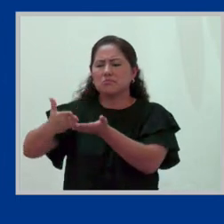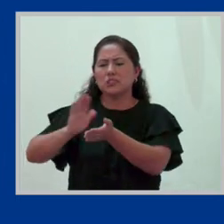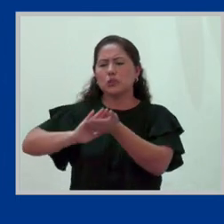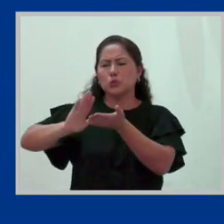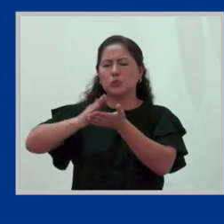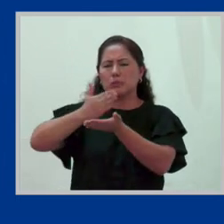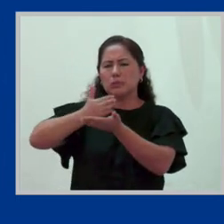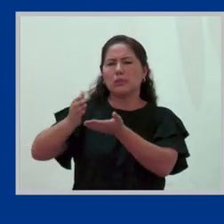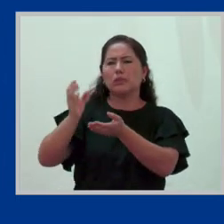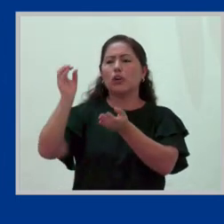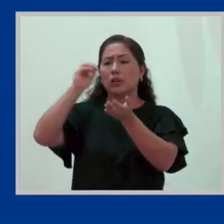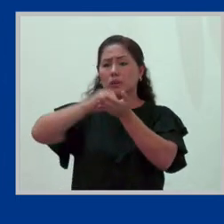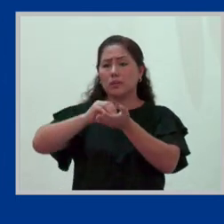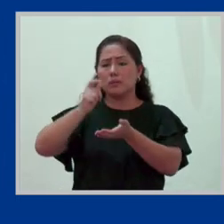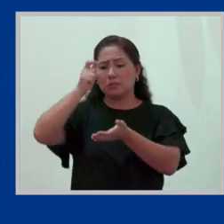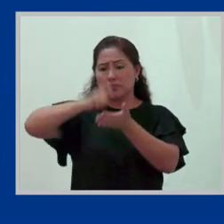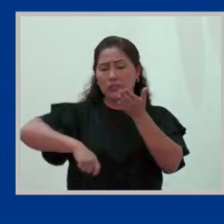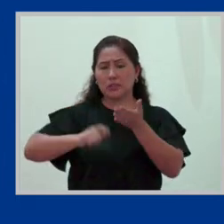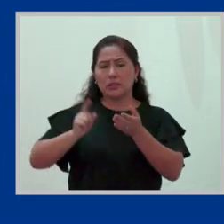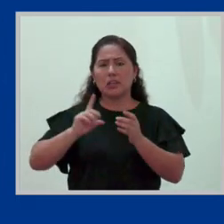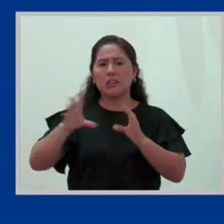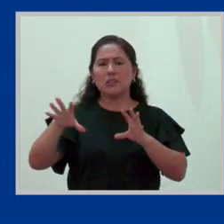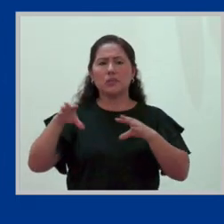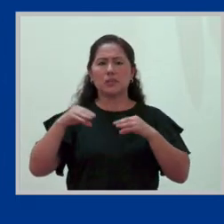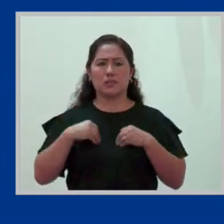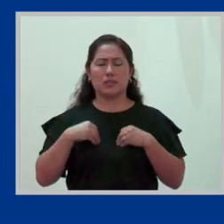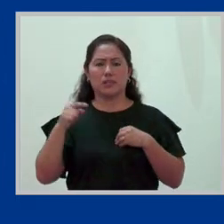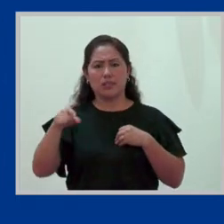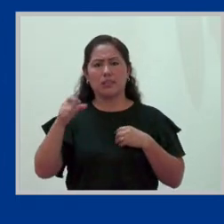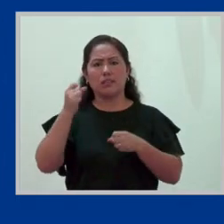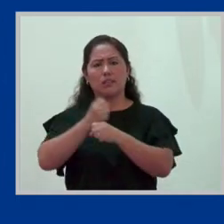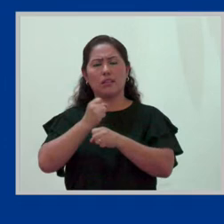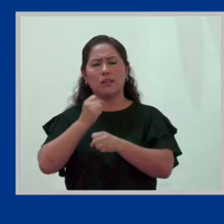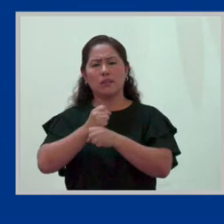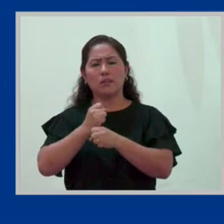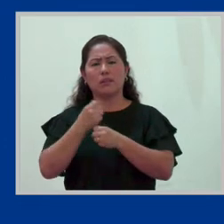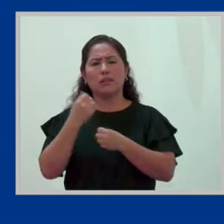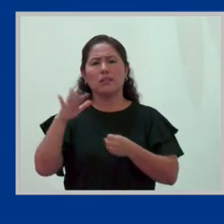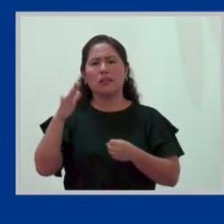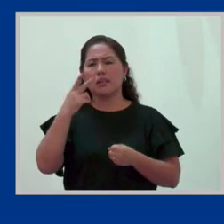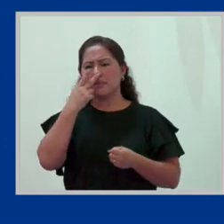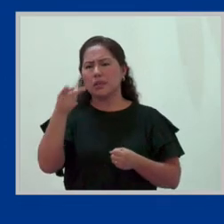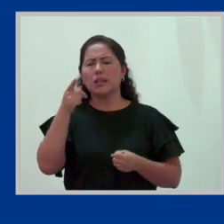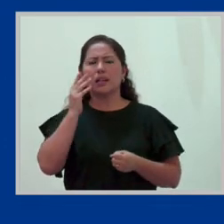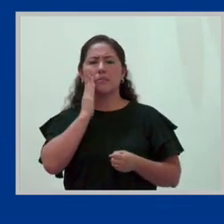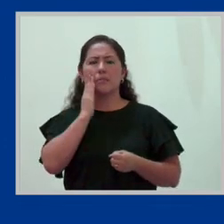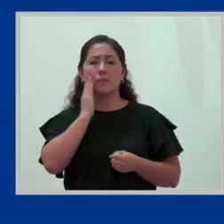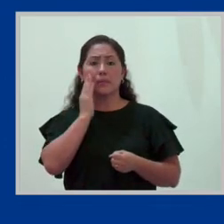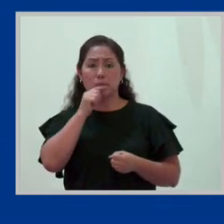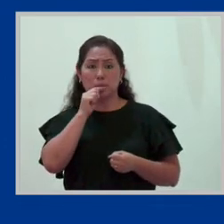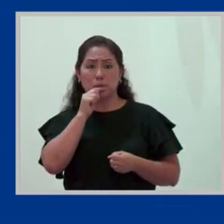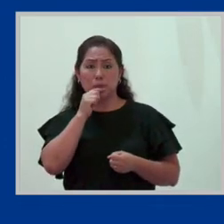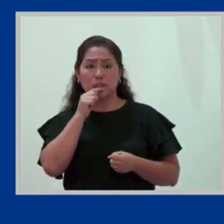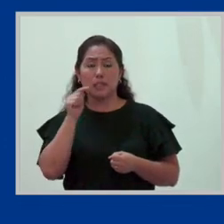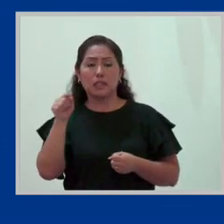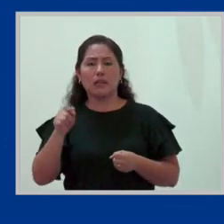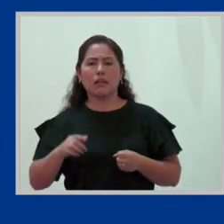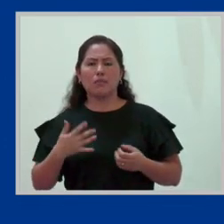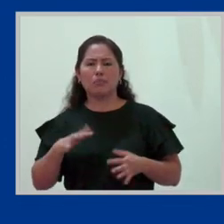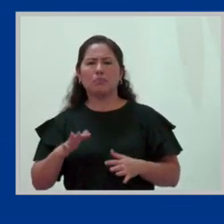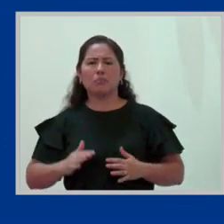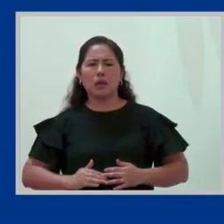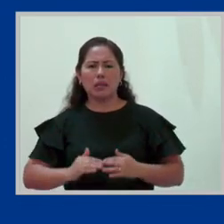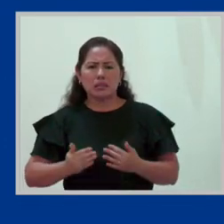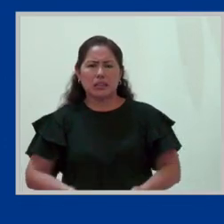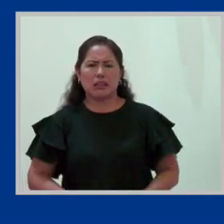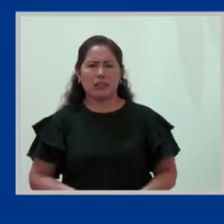temporal, que en realidad se justifican en que el empleador se enteró que la persona, la mujer, está embarazada,